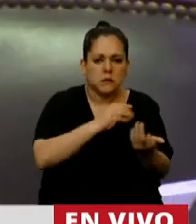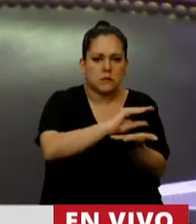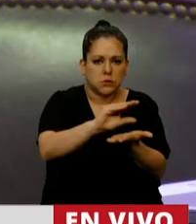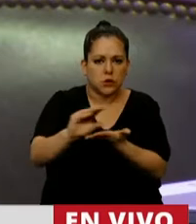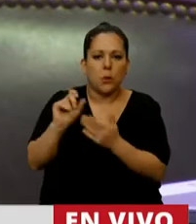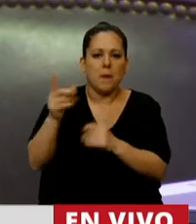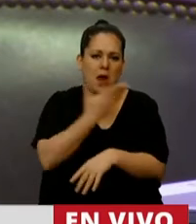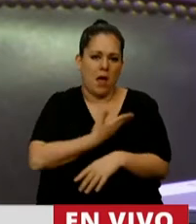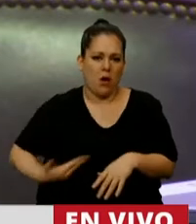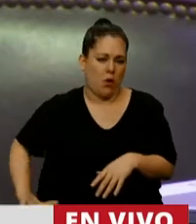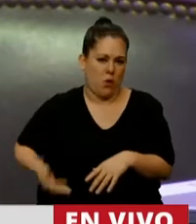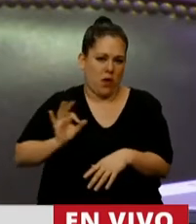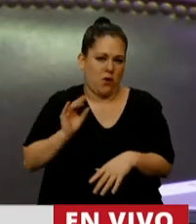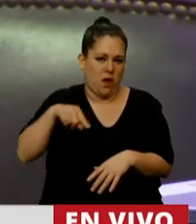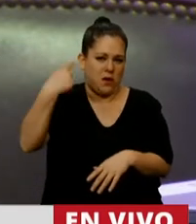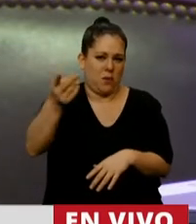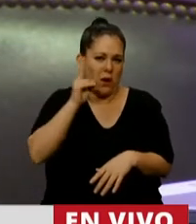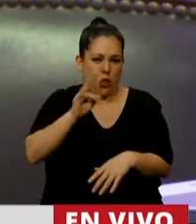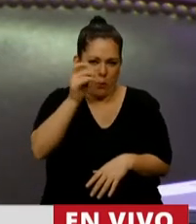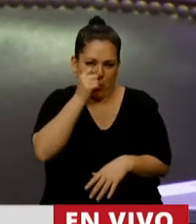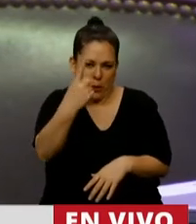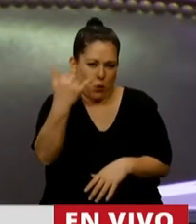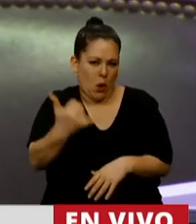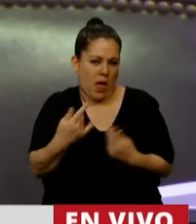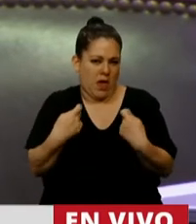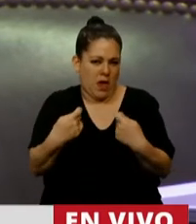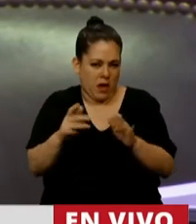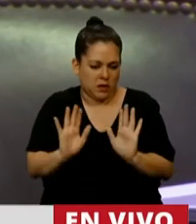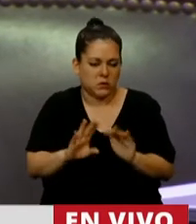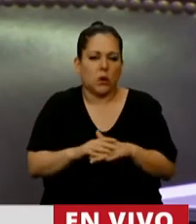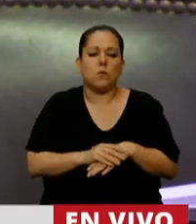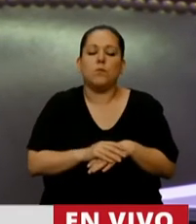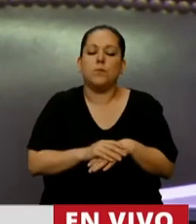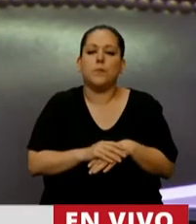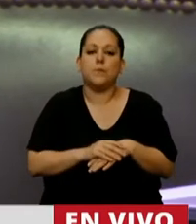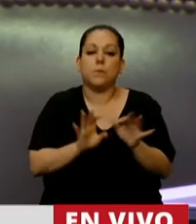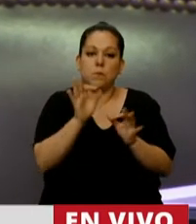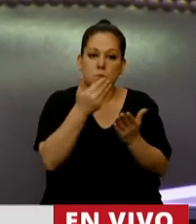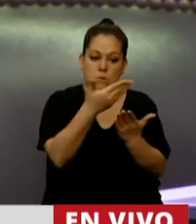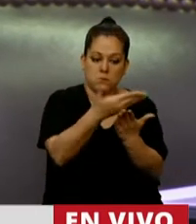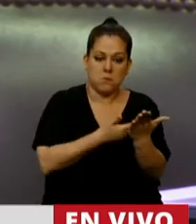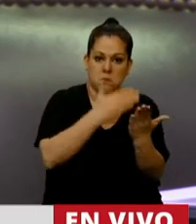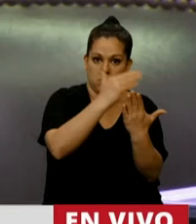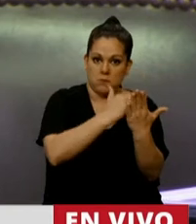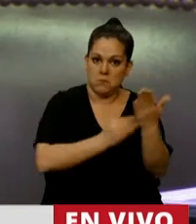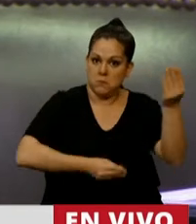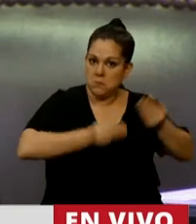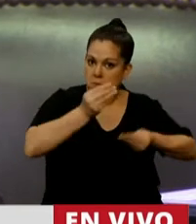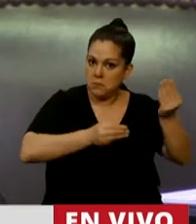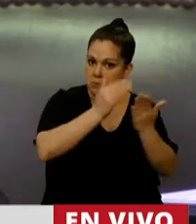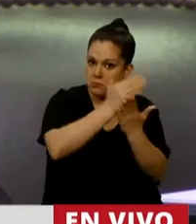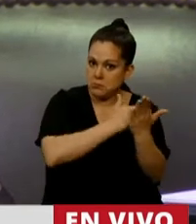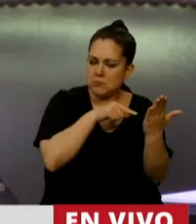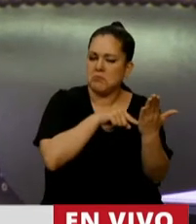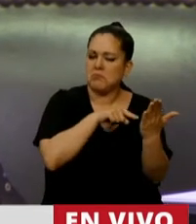el Gobierno Nacional para el año 2021. En el proyecto de presupuesto, el